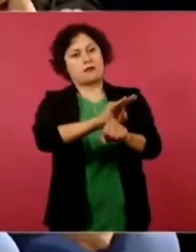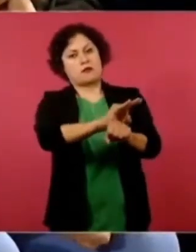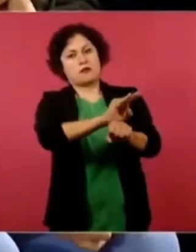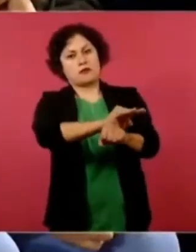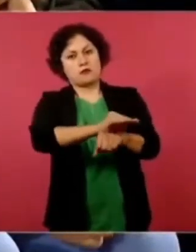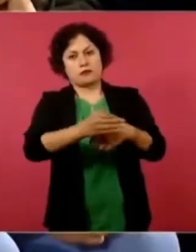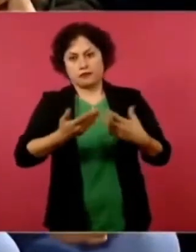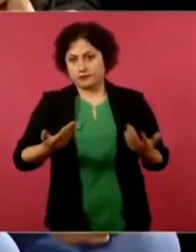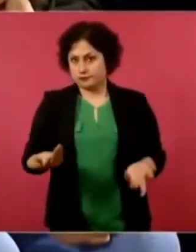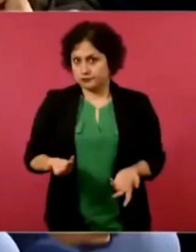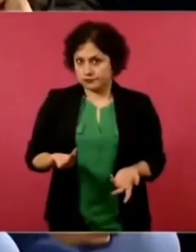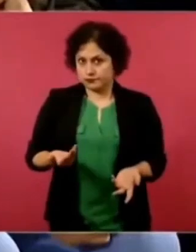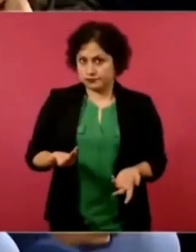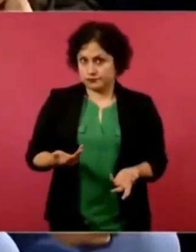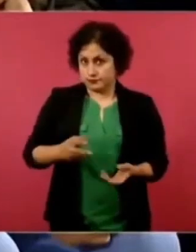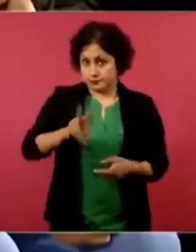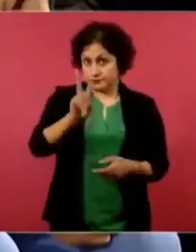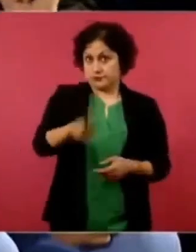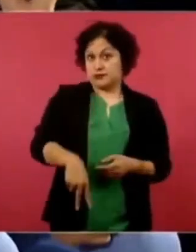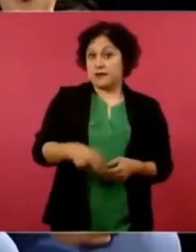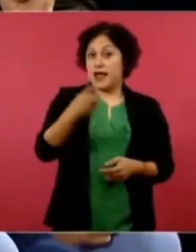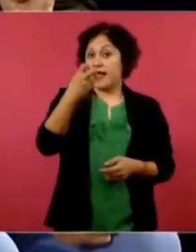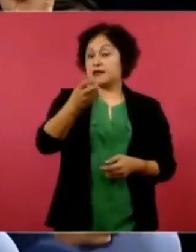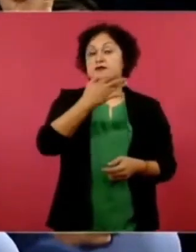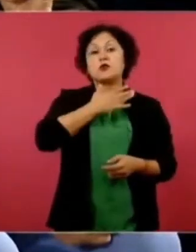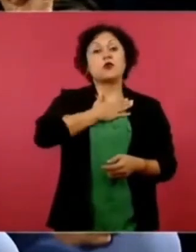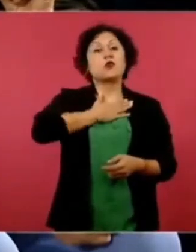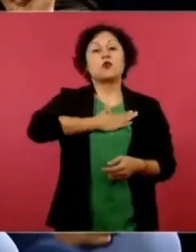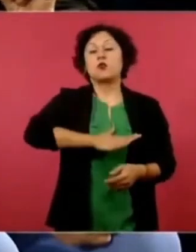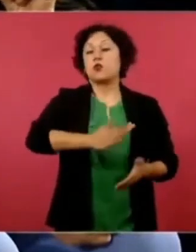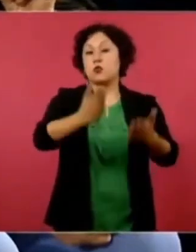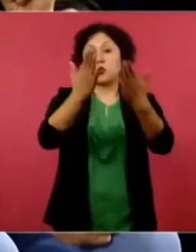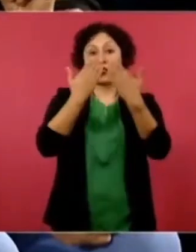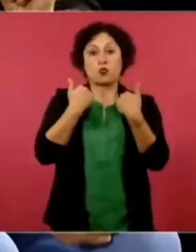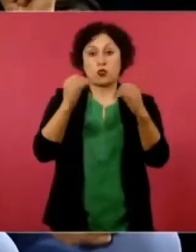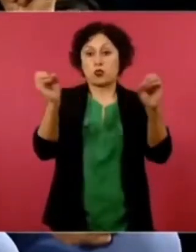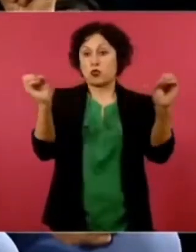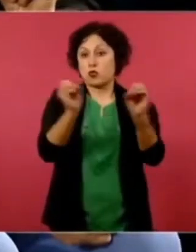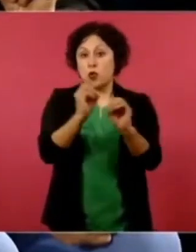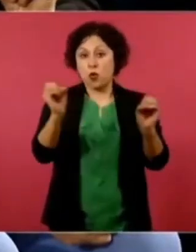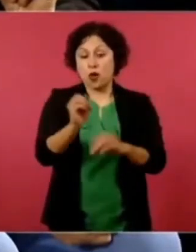Eso es muy injusto, a la ligera,